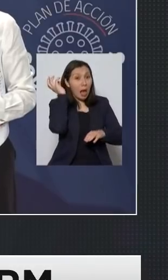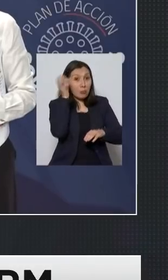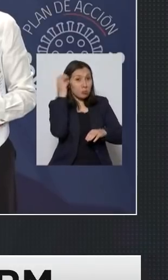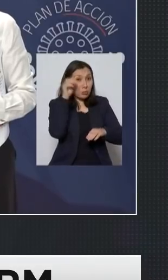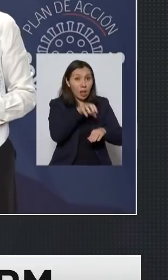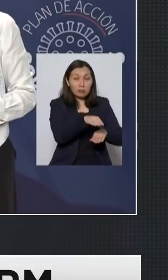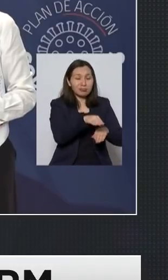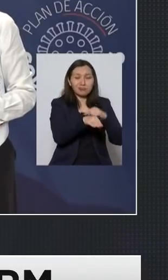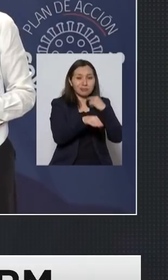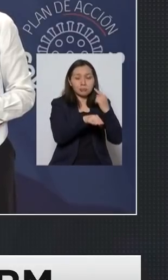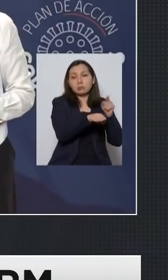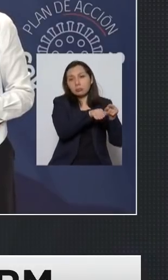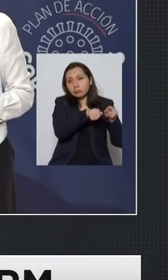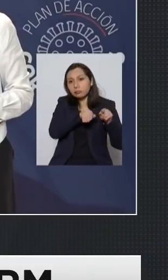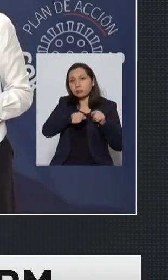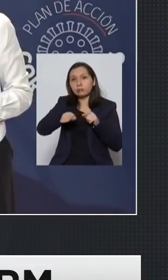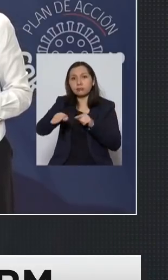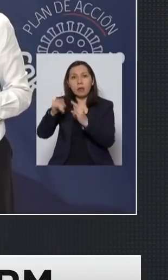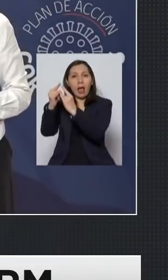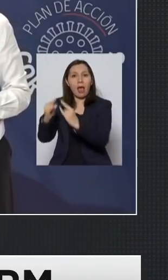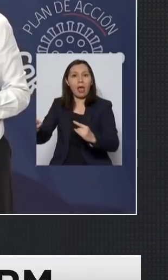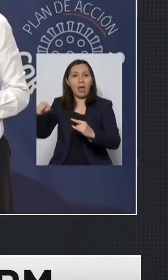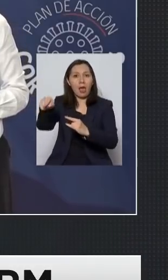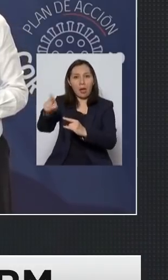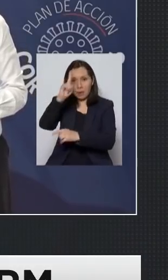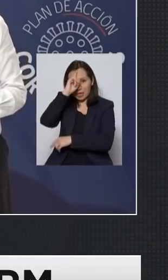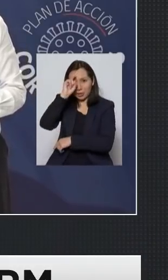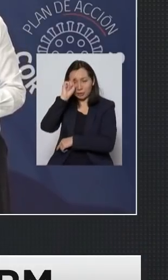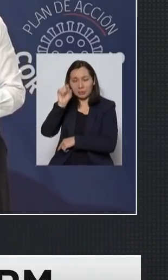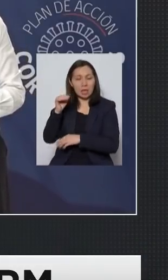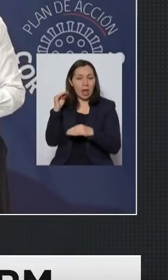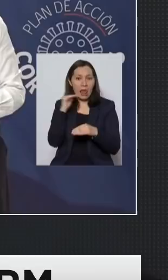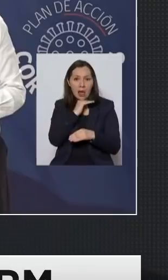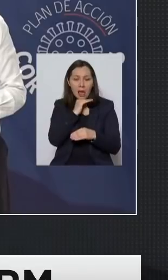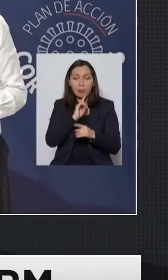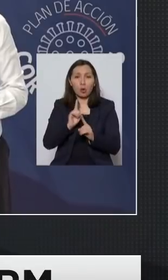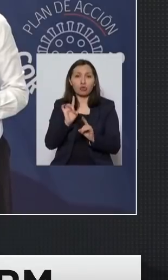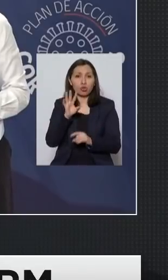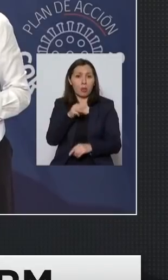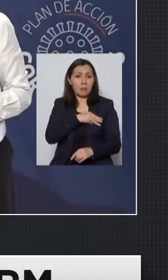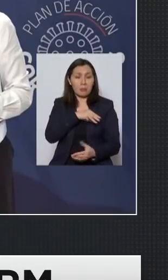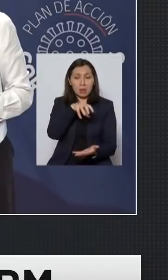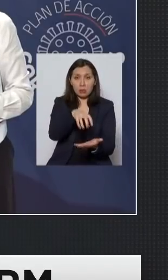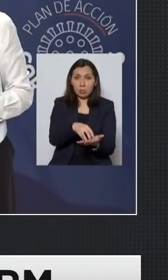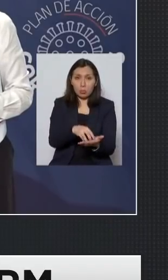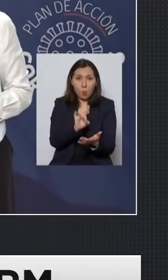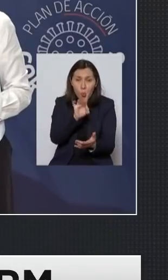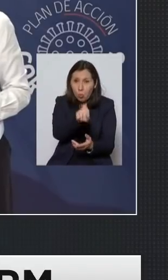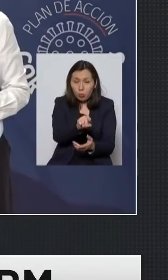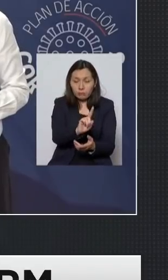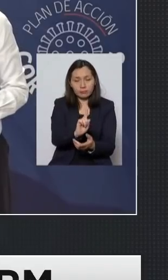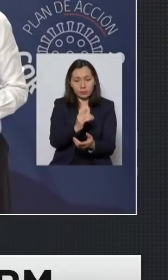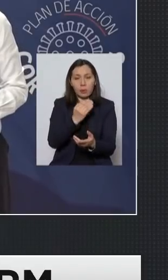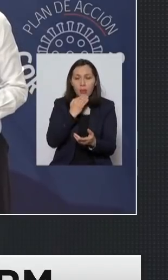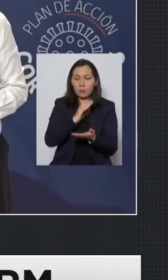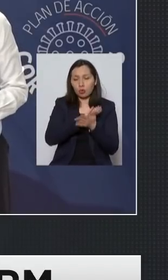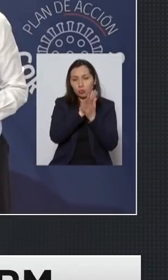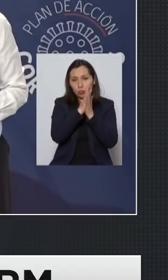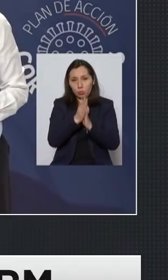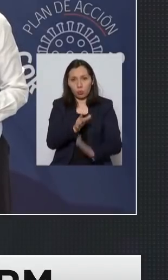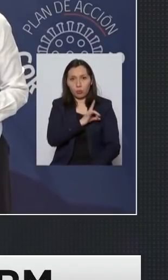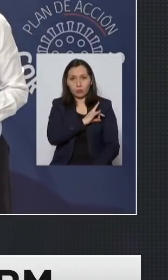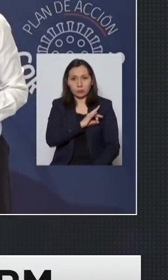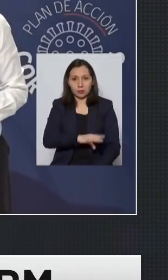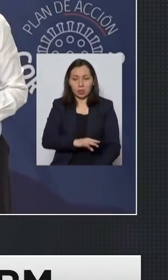ocupadísimos en que eso ocurra rápidamente no solo en la región metropolitana sino en todo el país